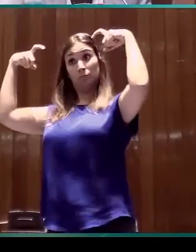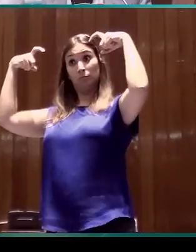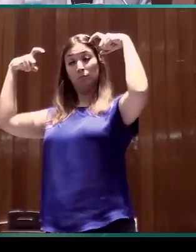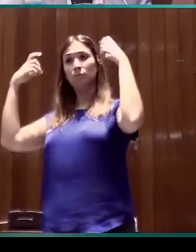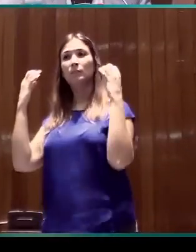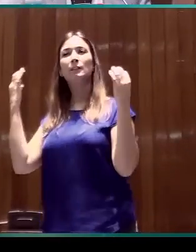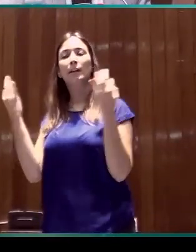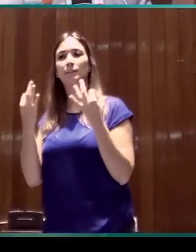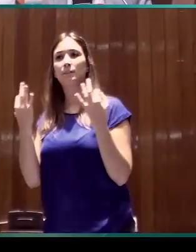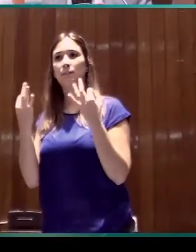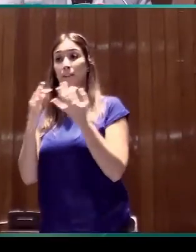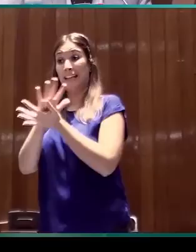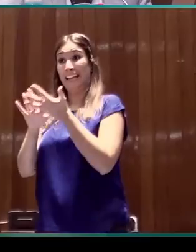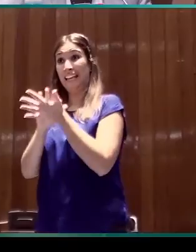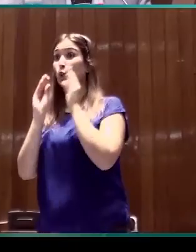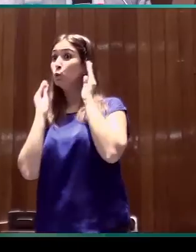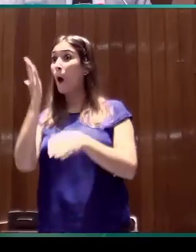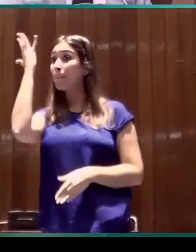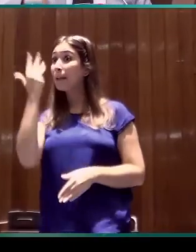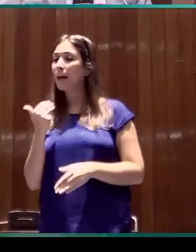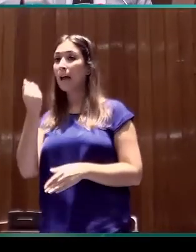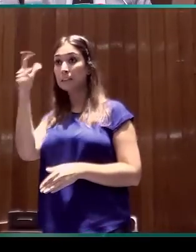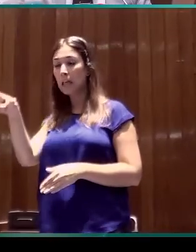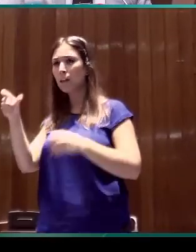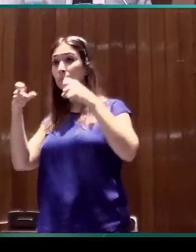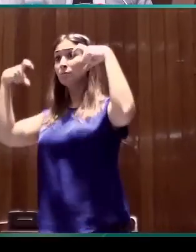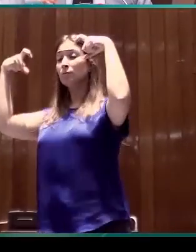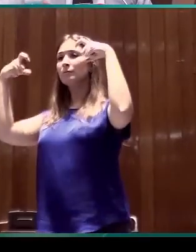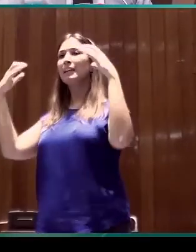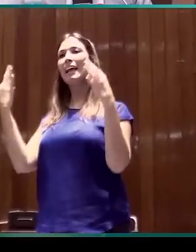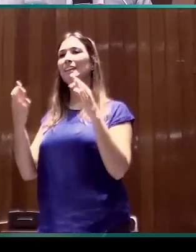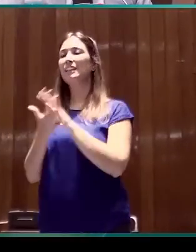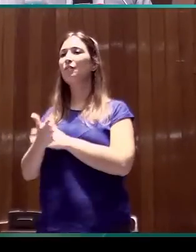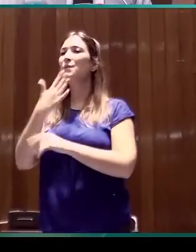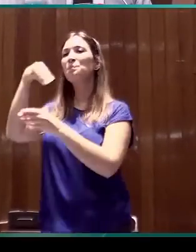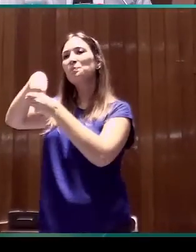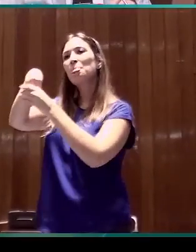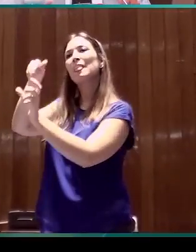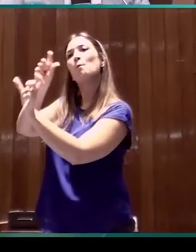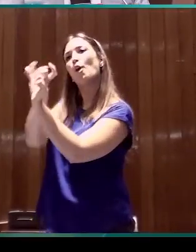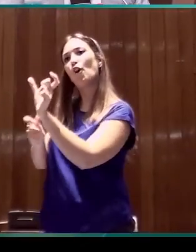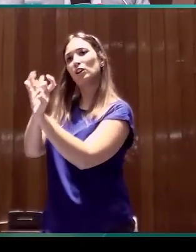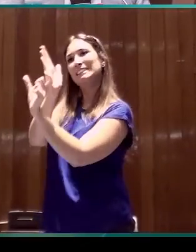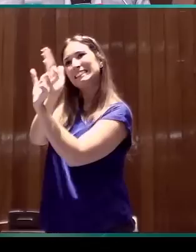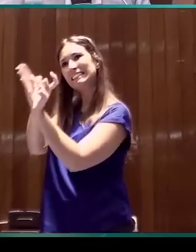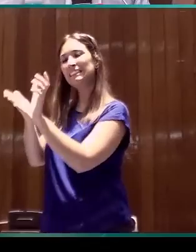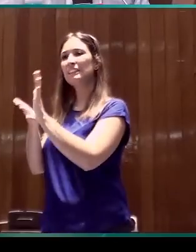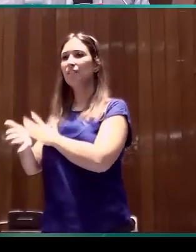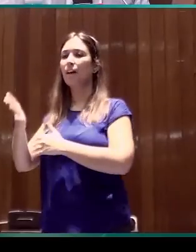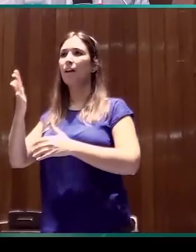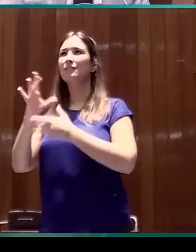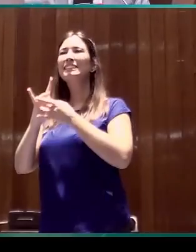en lengua de signos americana realizan un rasgo morfosintáctico que se asocia a posiciones